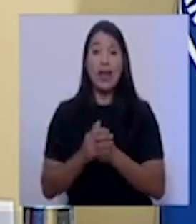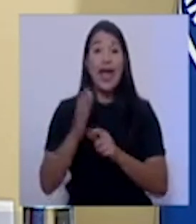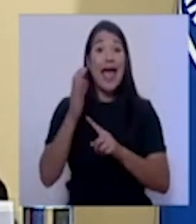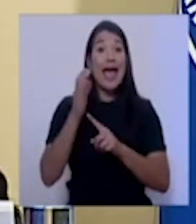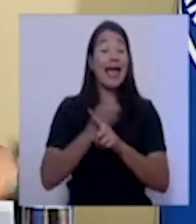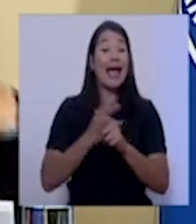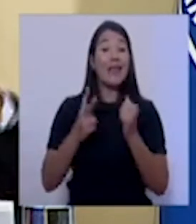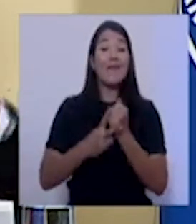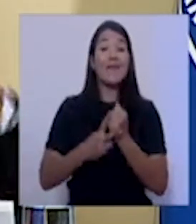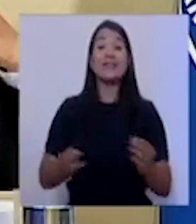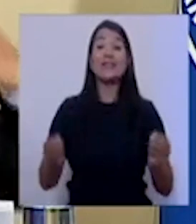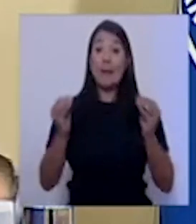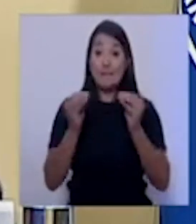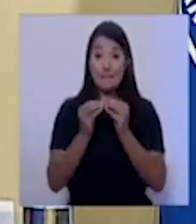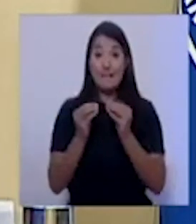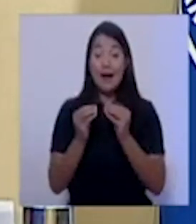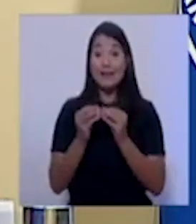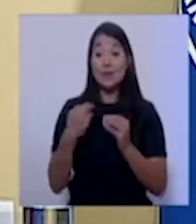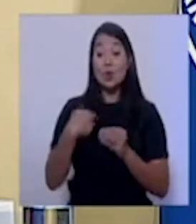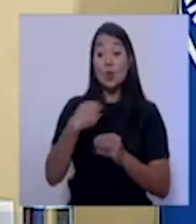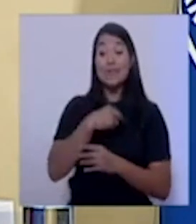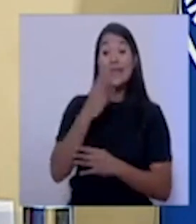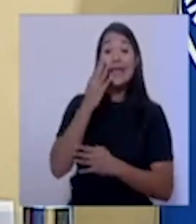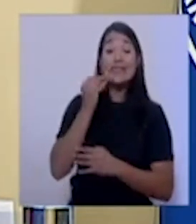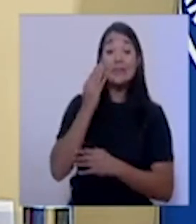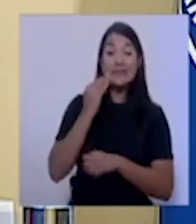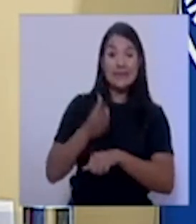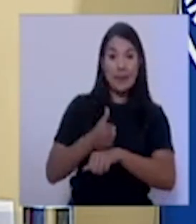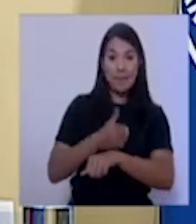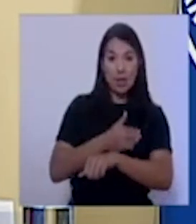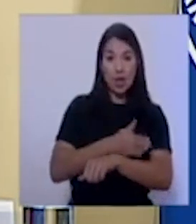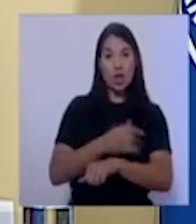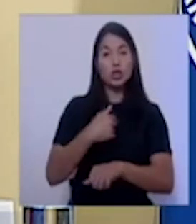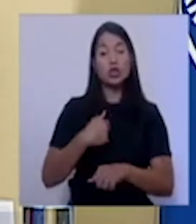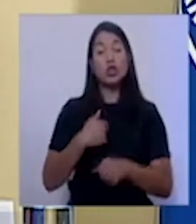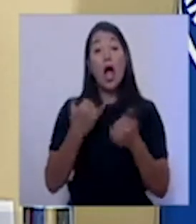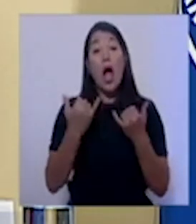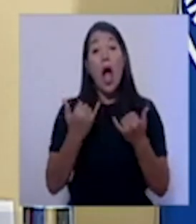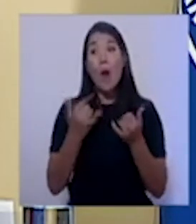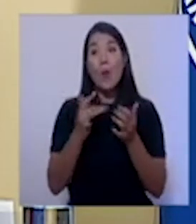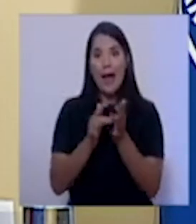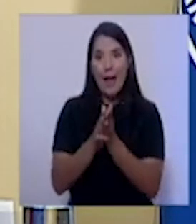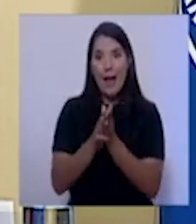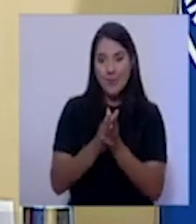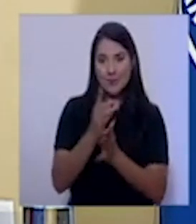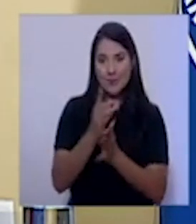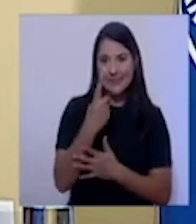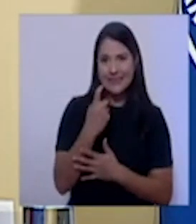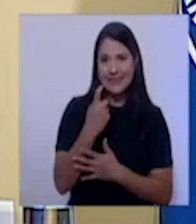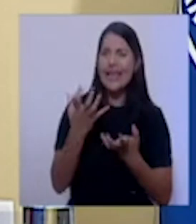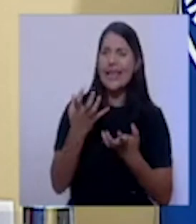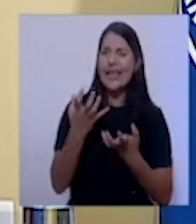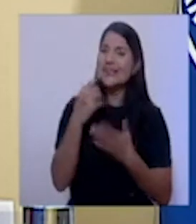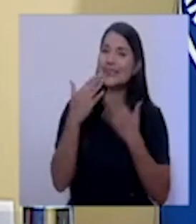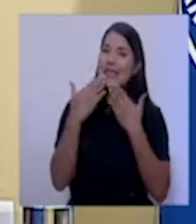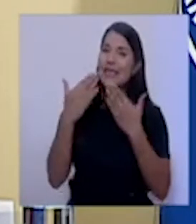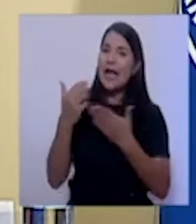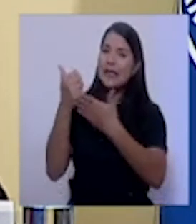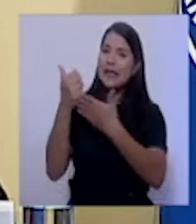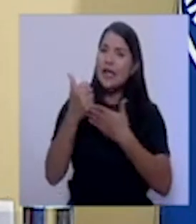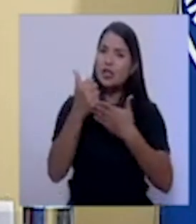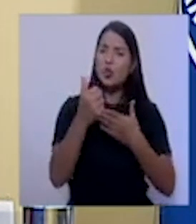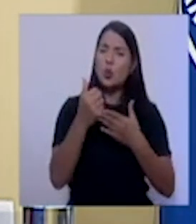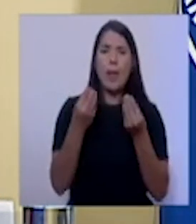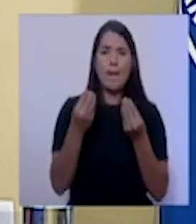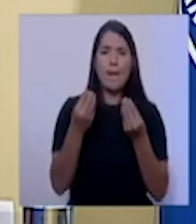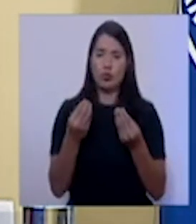más la curva de experiencia avanza. Yo quiero agradecer, aprovechando su pregunta, la cooperación que hemos recibido de muchas partes. Primero, las